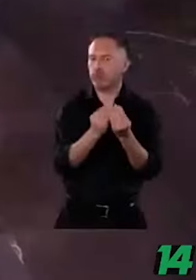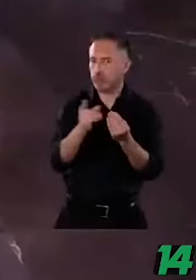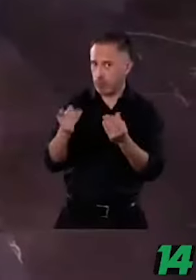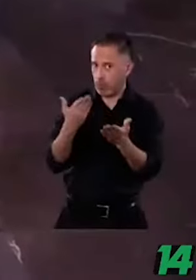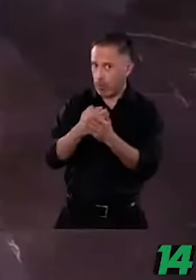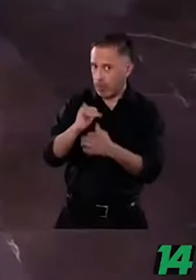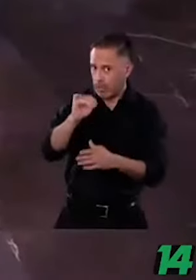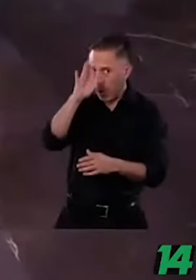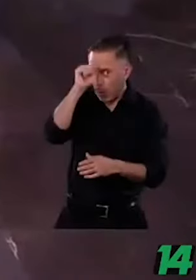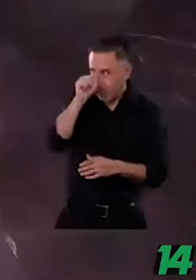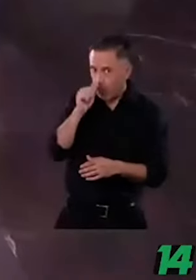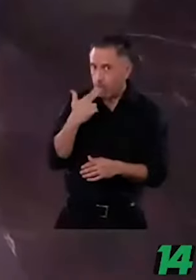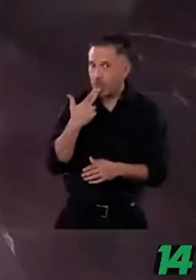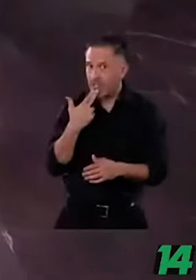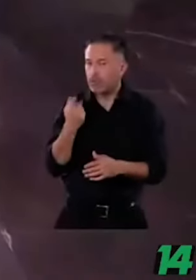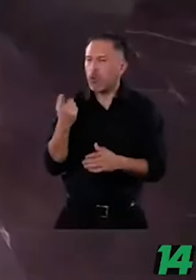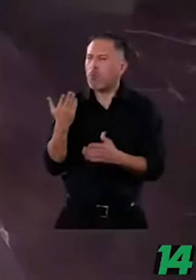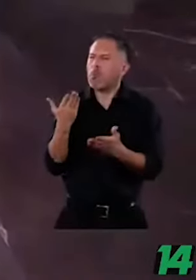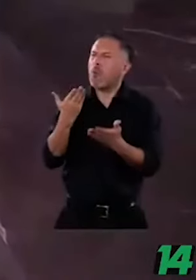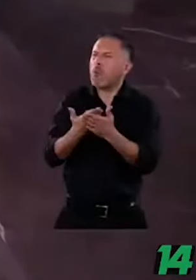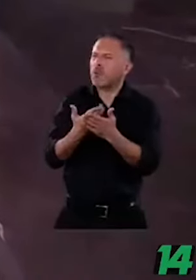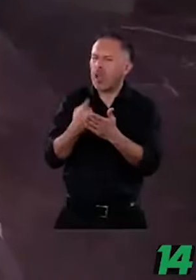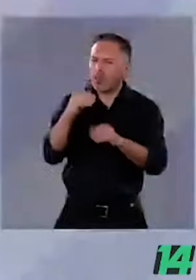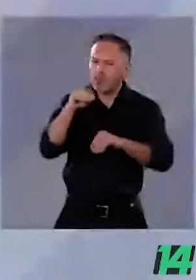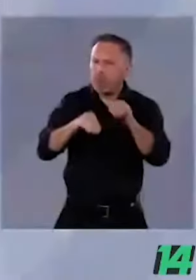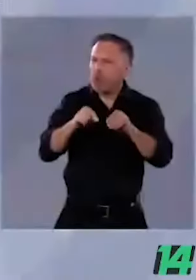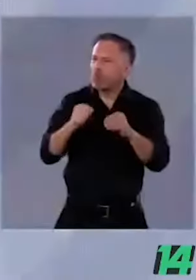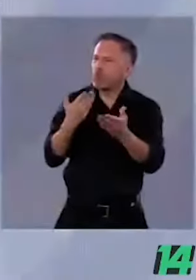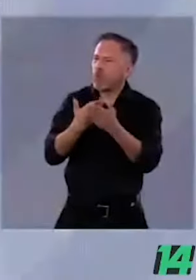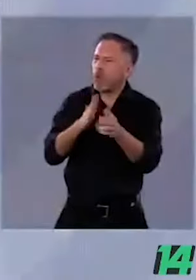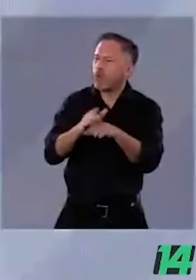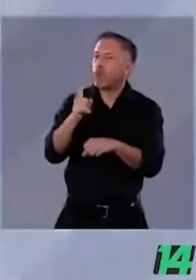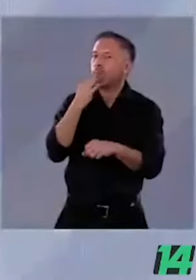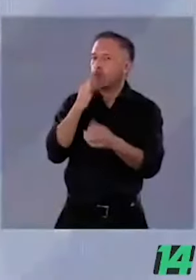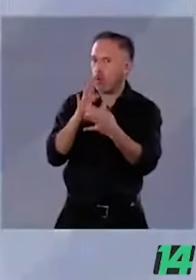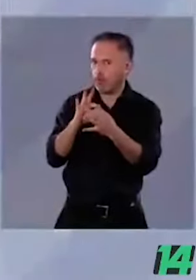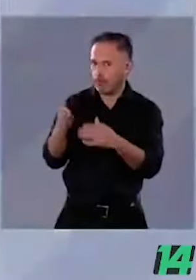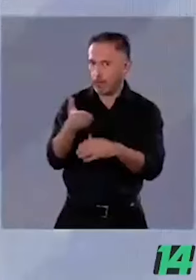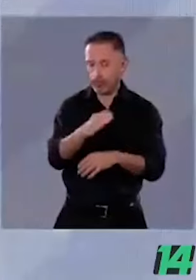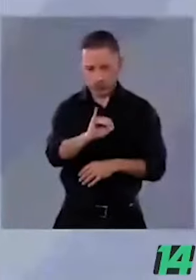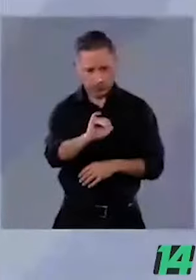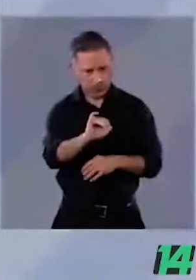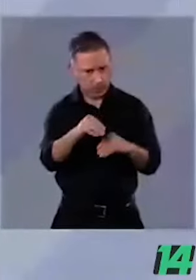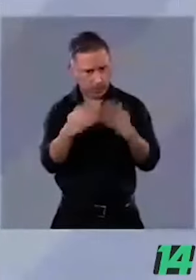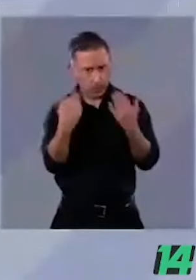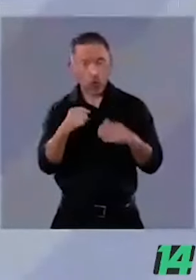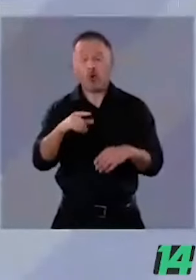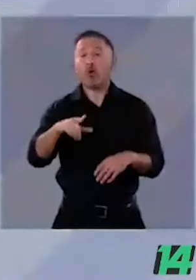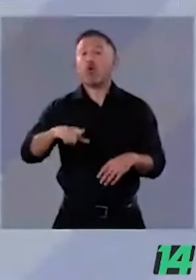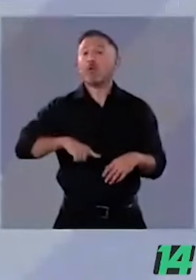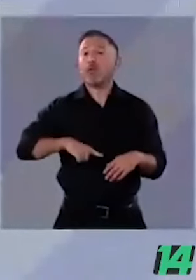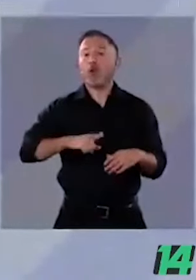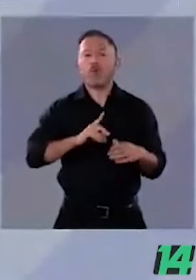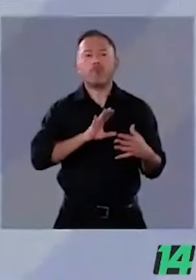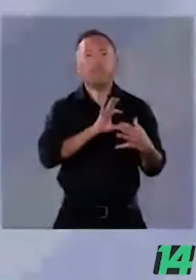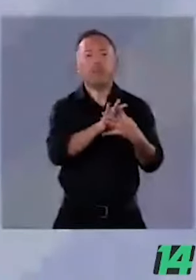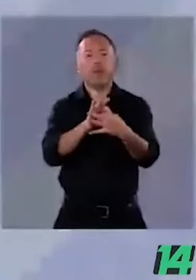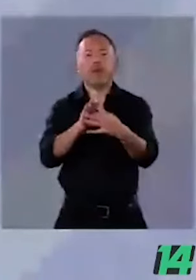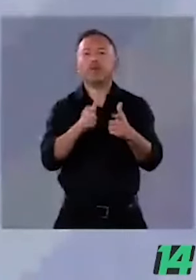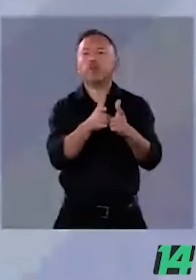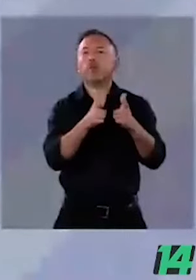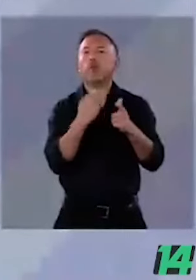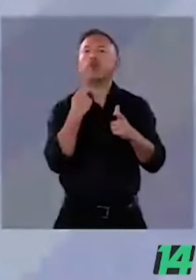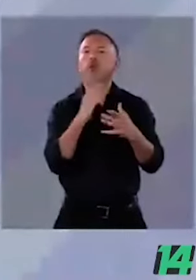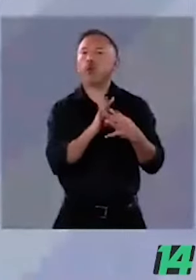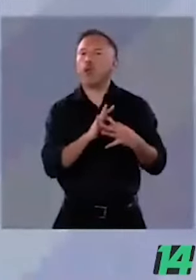le parecen necesarias para su puesta en marcha? Un minuto. Por supuesto que estoy de acuerdo con los gobiernos de coalición y yo voy a representar un